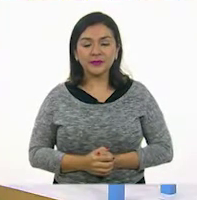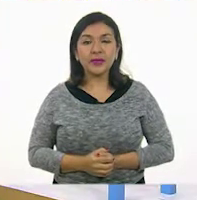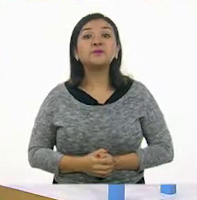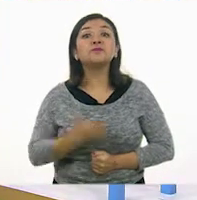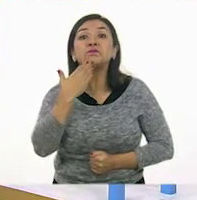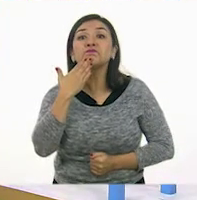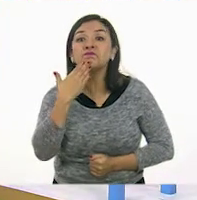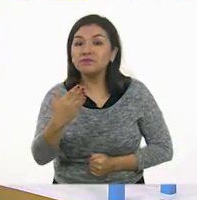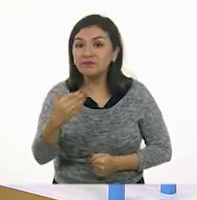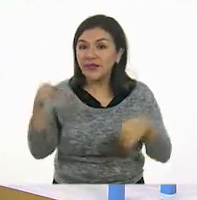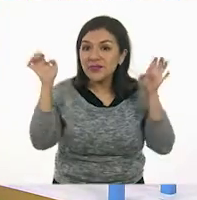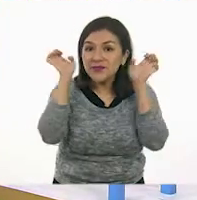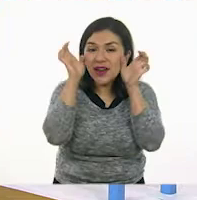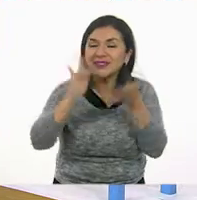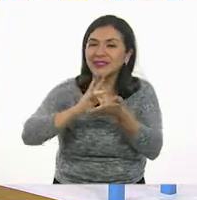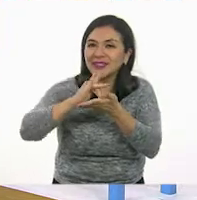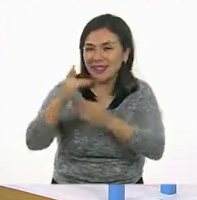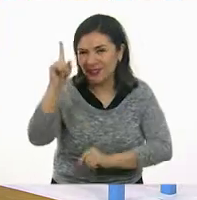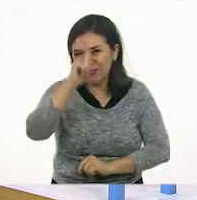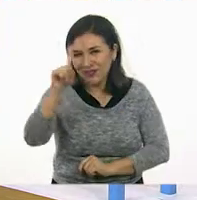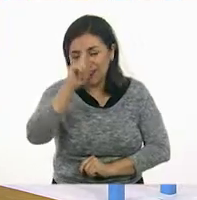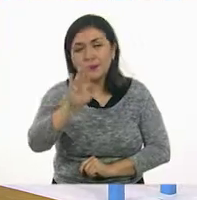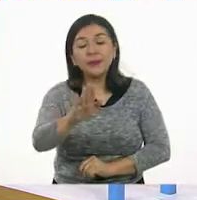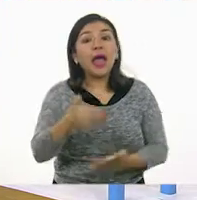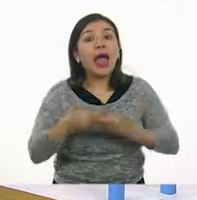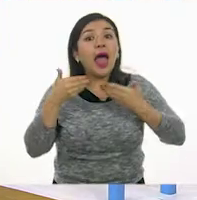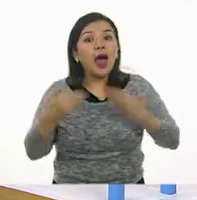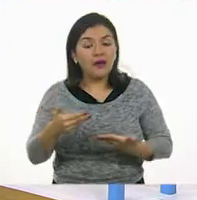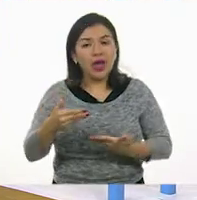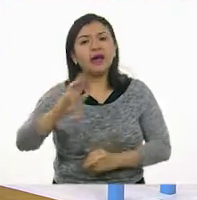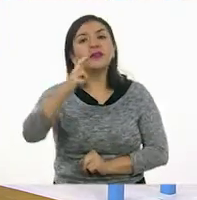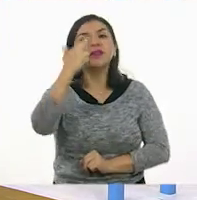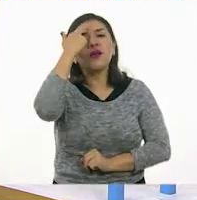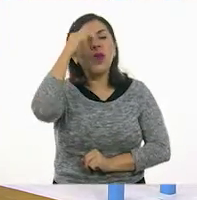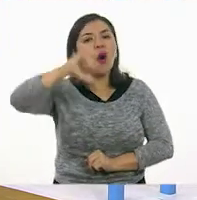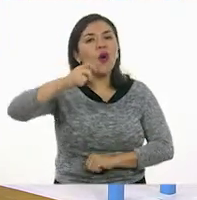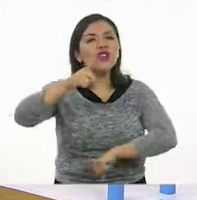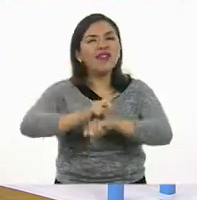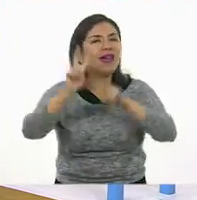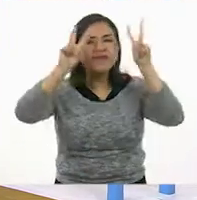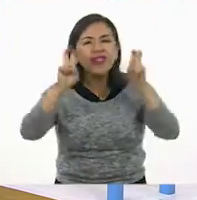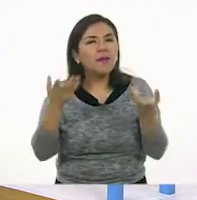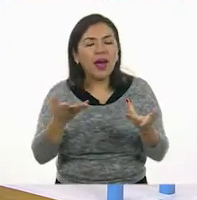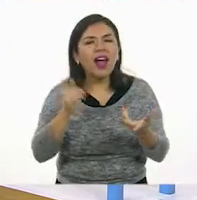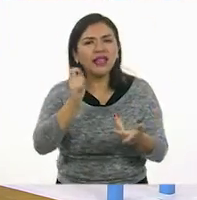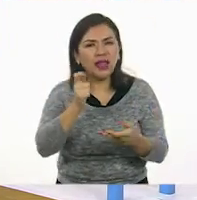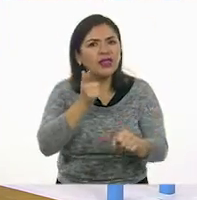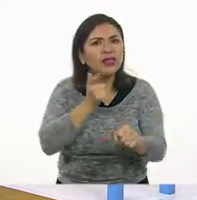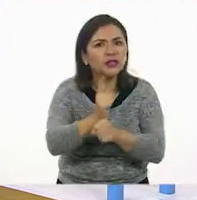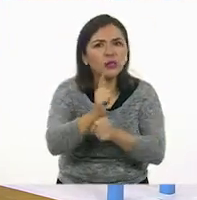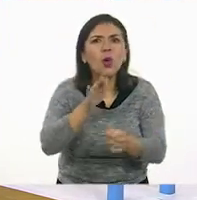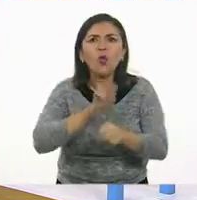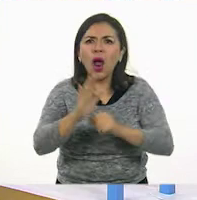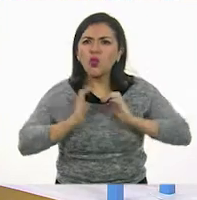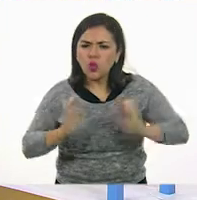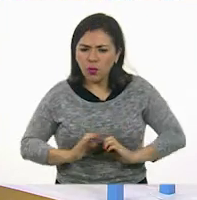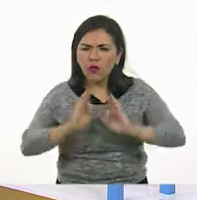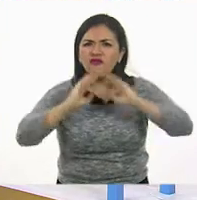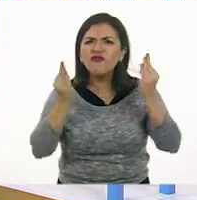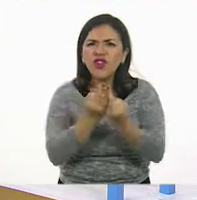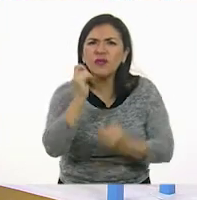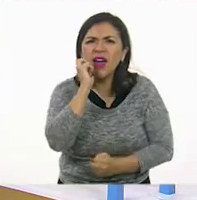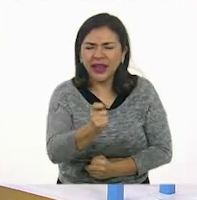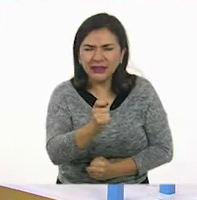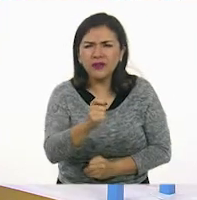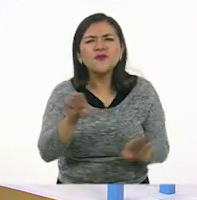Perfecto, Ajo Listo. Muchísimas gracias. Bueno, vamos a recordar el tema de hoy. Descubre el cuerpo geométrico.